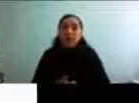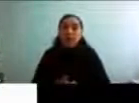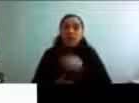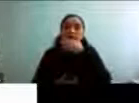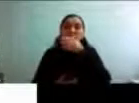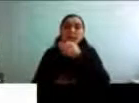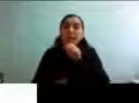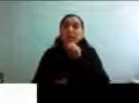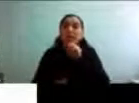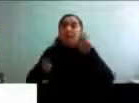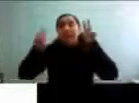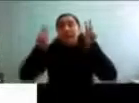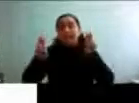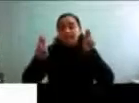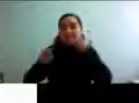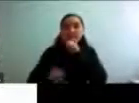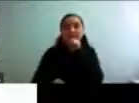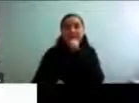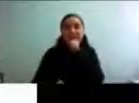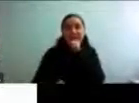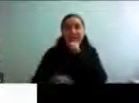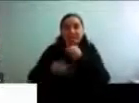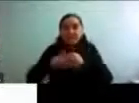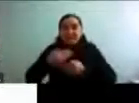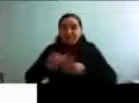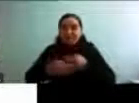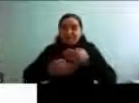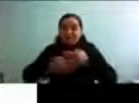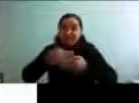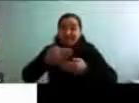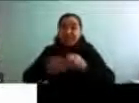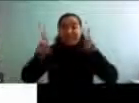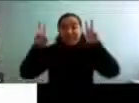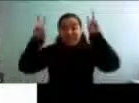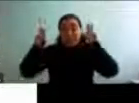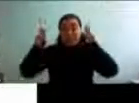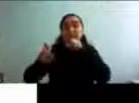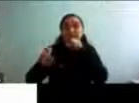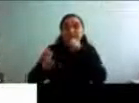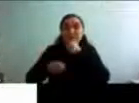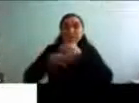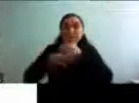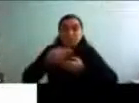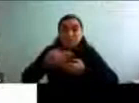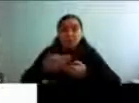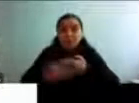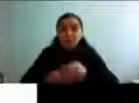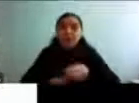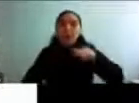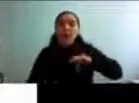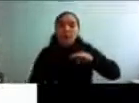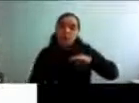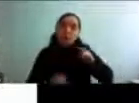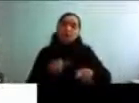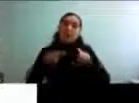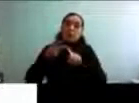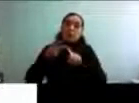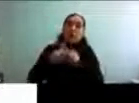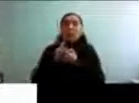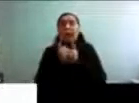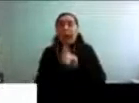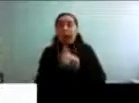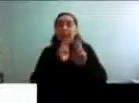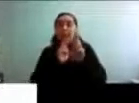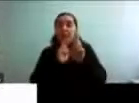los temas del envejecer. ¿No? Entonces, los temas del envejecer, la jubilación, el cambio de relación con los